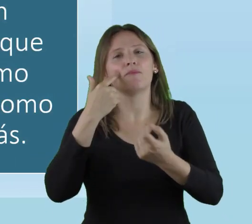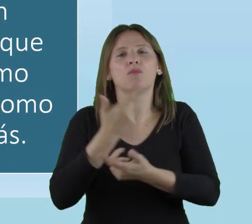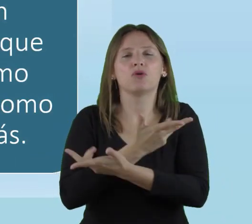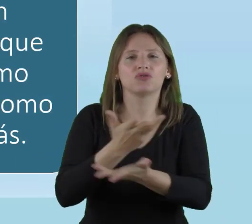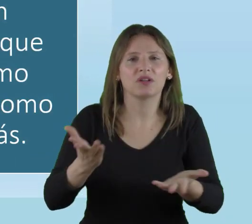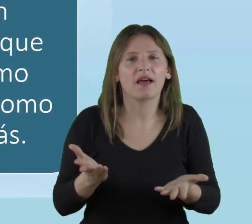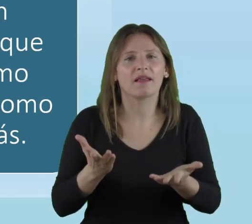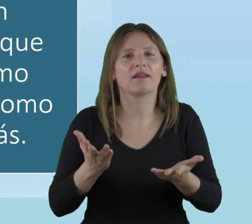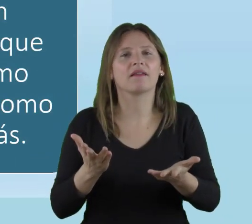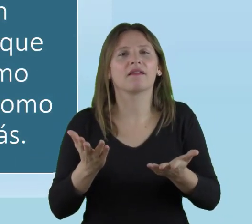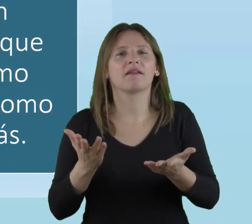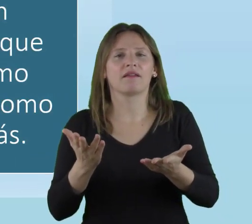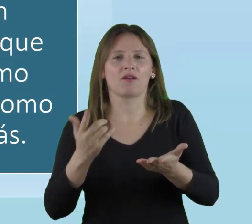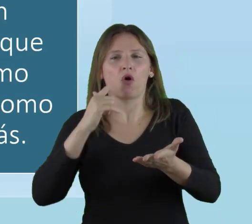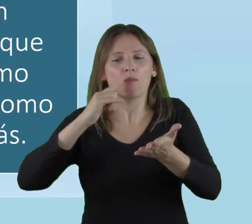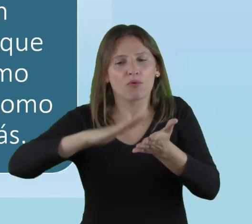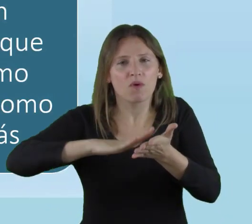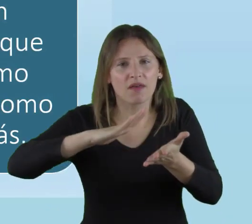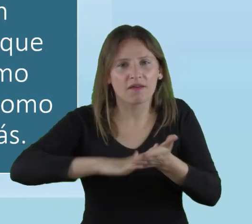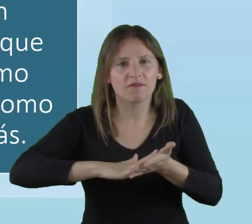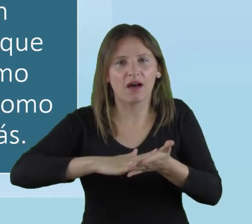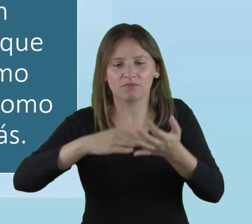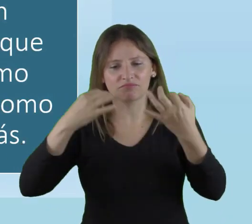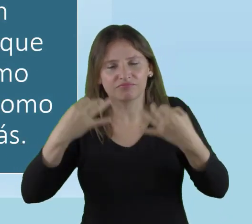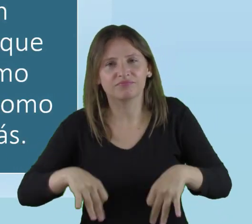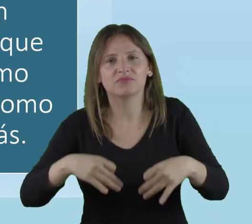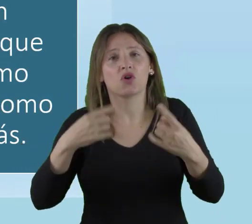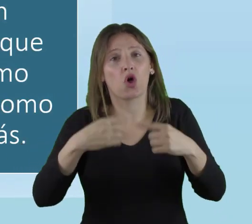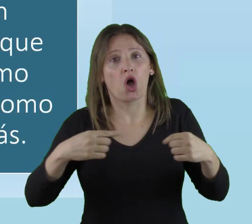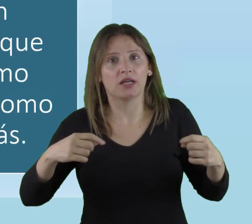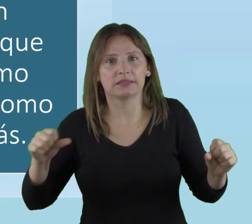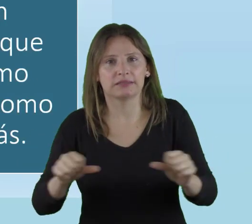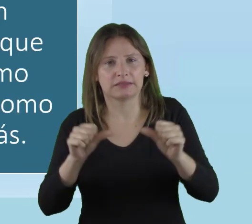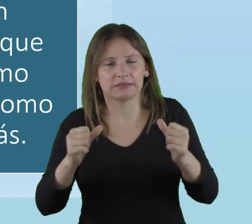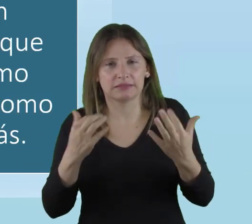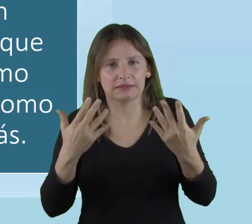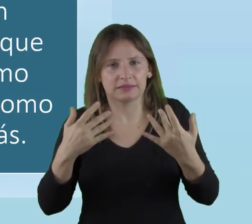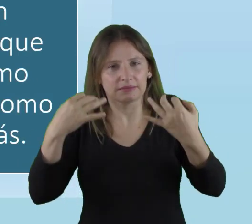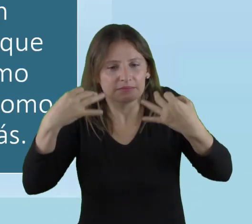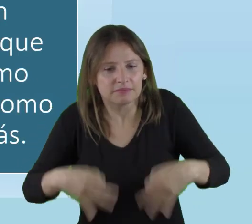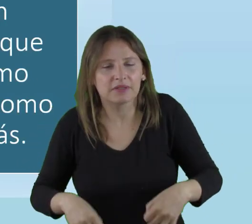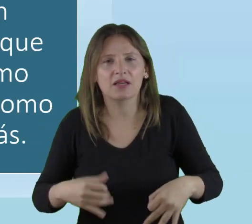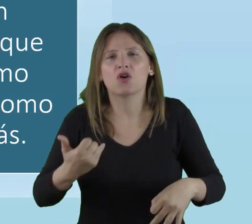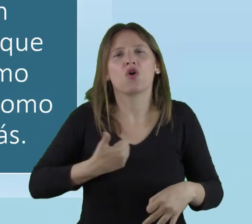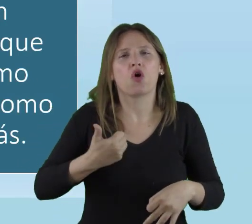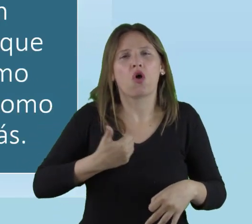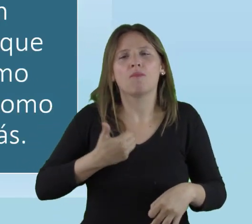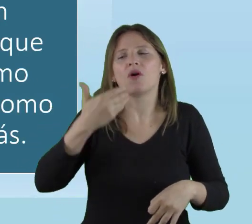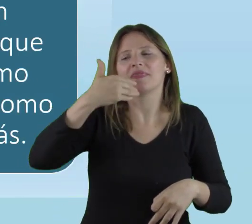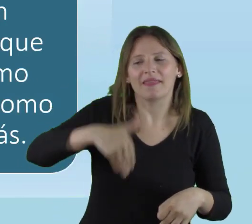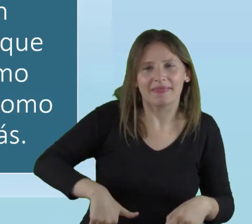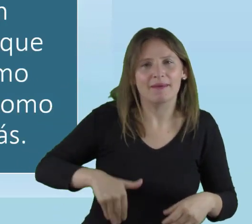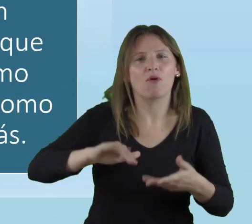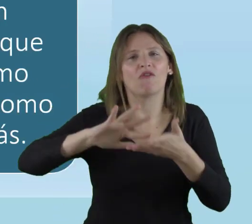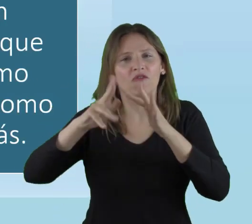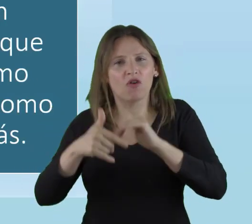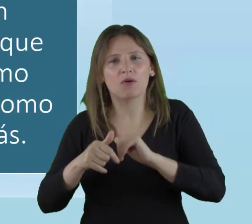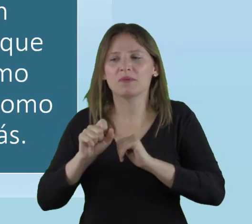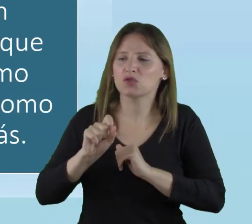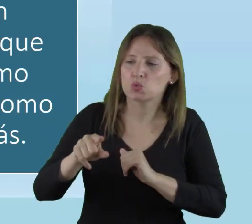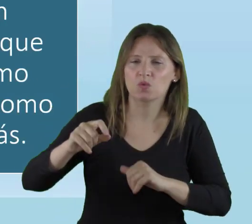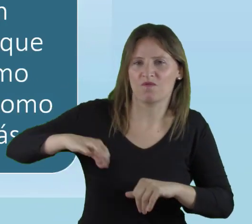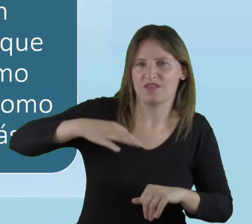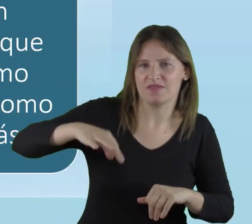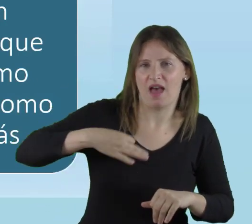mostrar con evidencias, con hechos concretos, cómo concebimos la vida de los